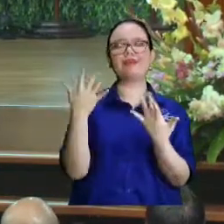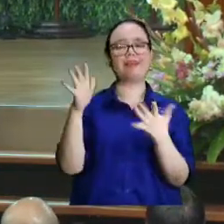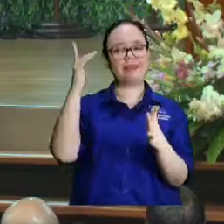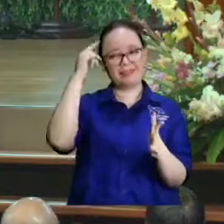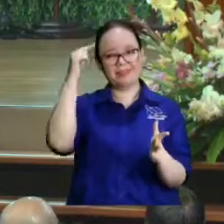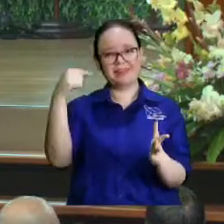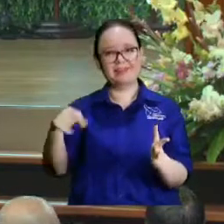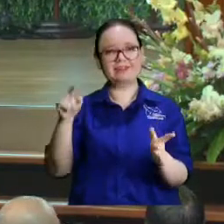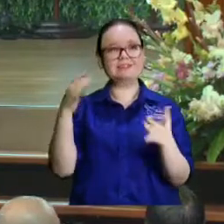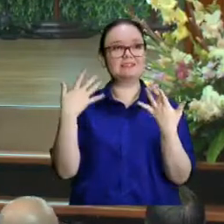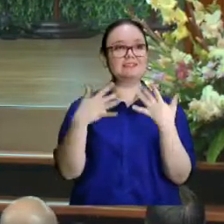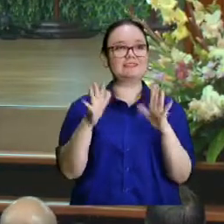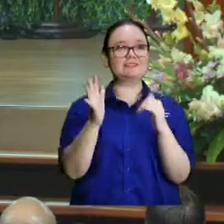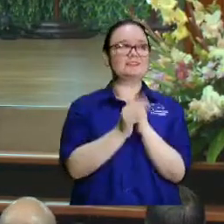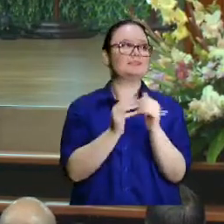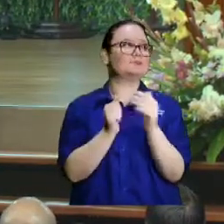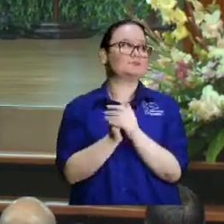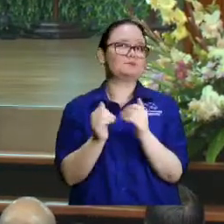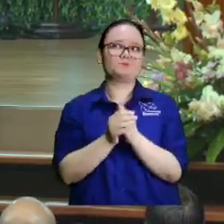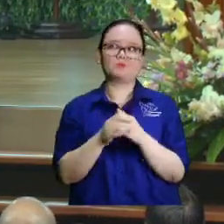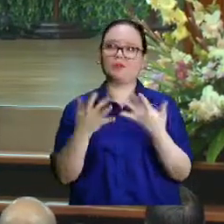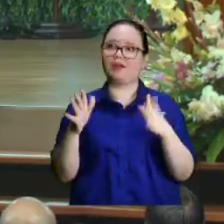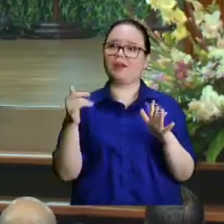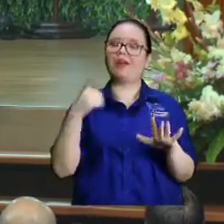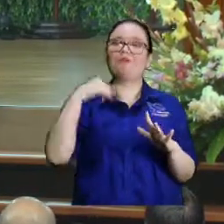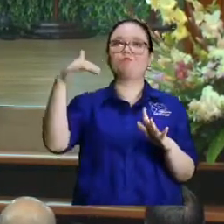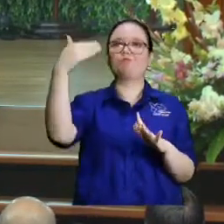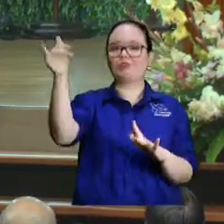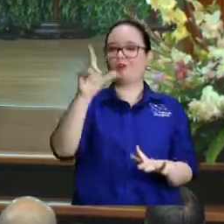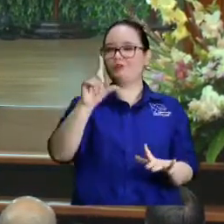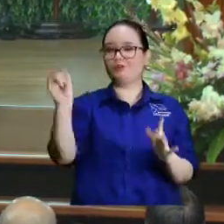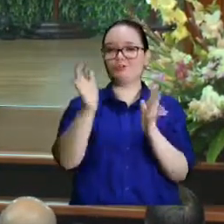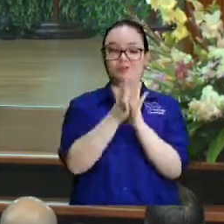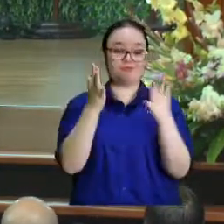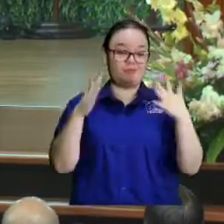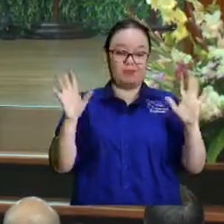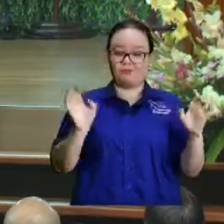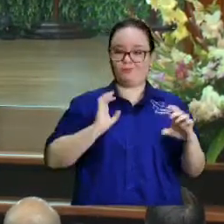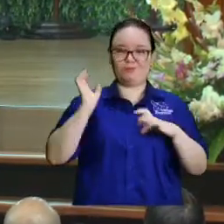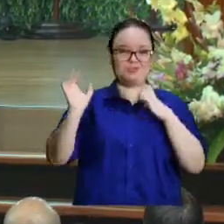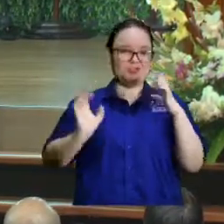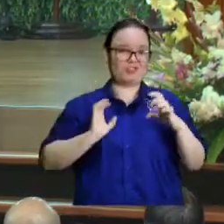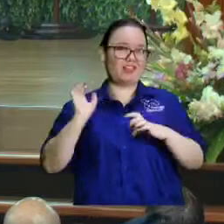Sí, sí, ay, el otro mes me caso, ya, ya,